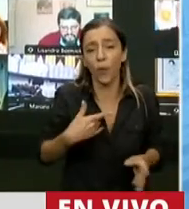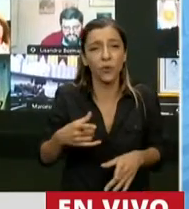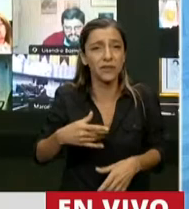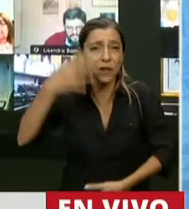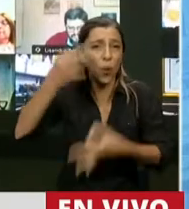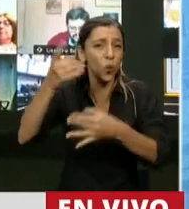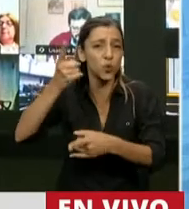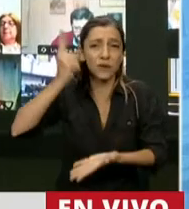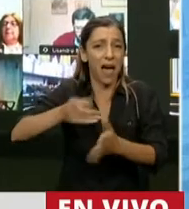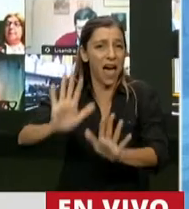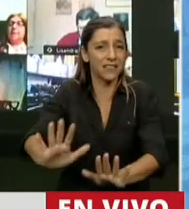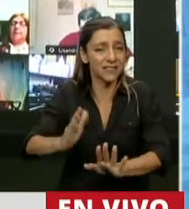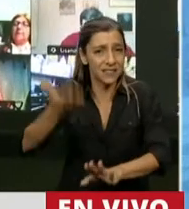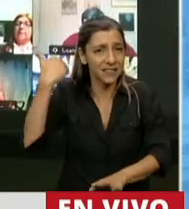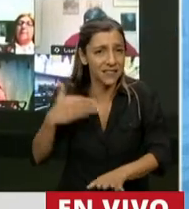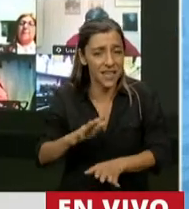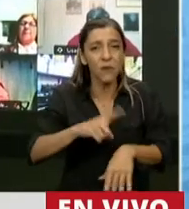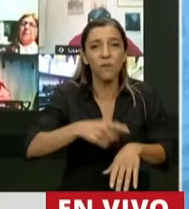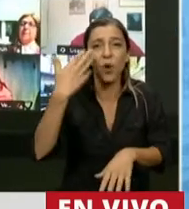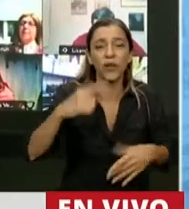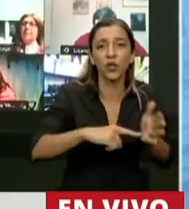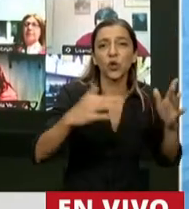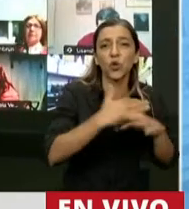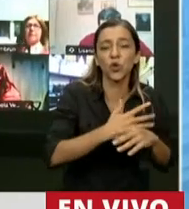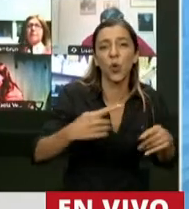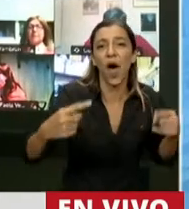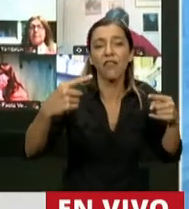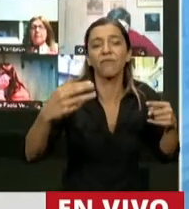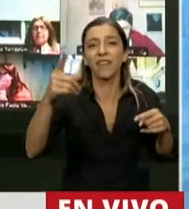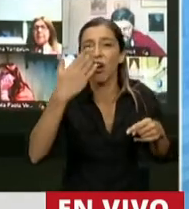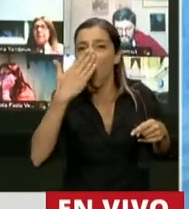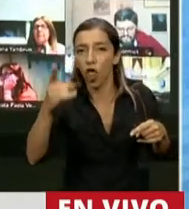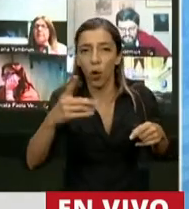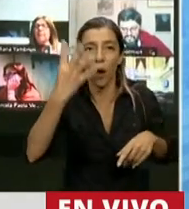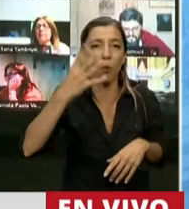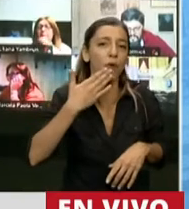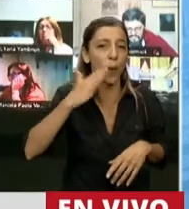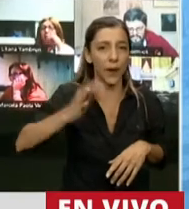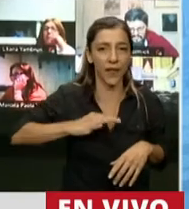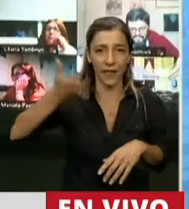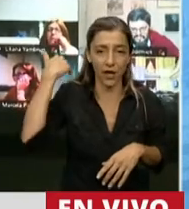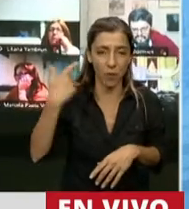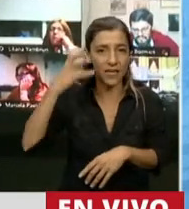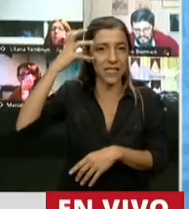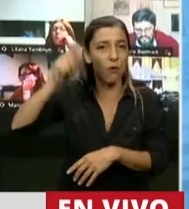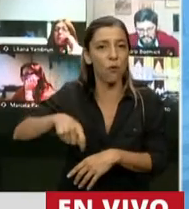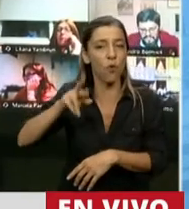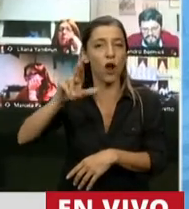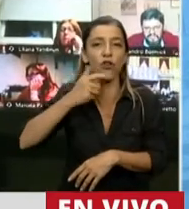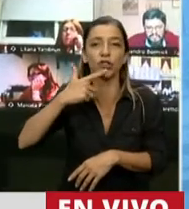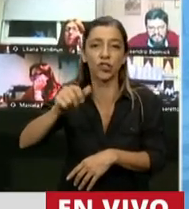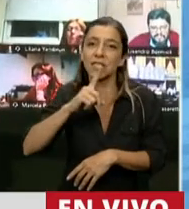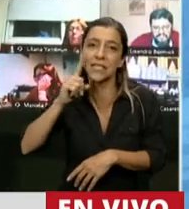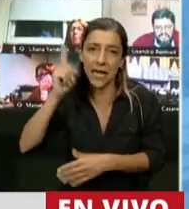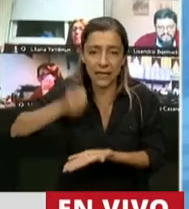en el caso Ciudad de Buenos Aires contra Córdoba del 4 de abril del año pasado, en el cual el juez Rosati sostuvo